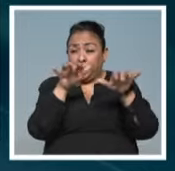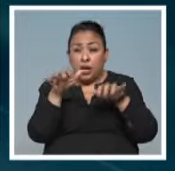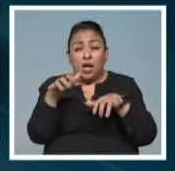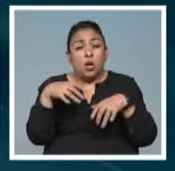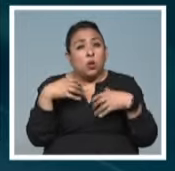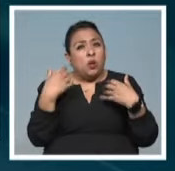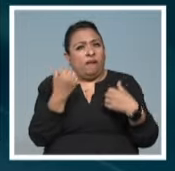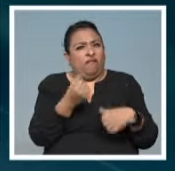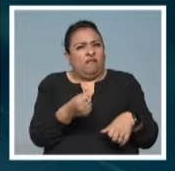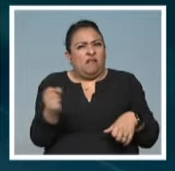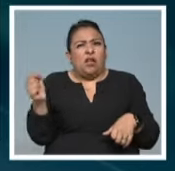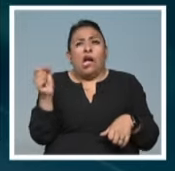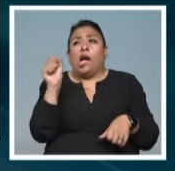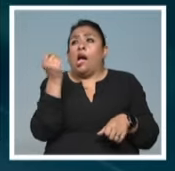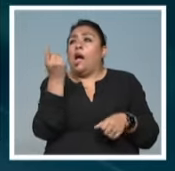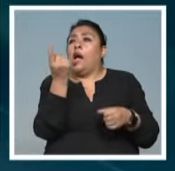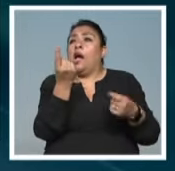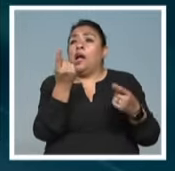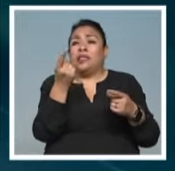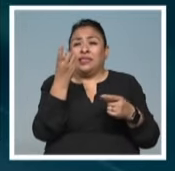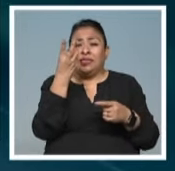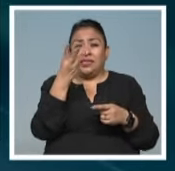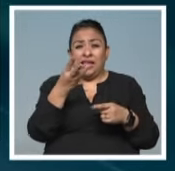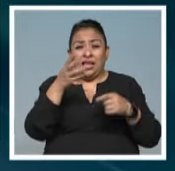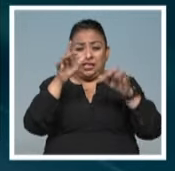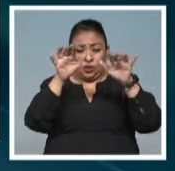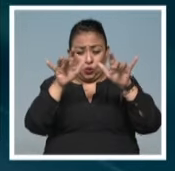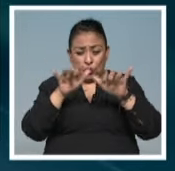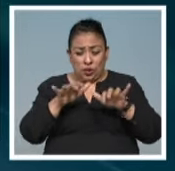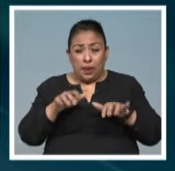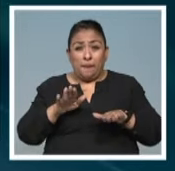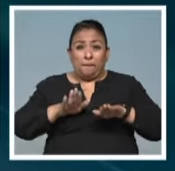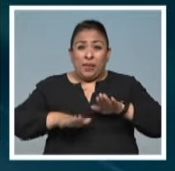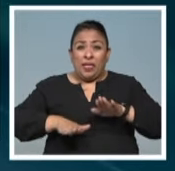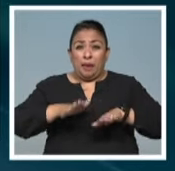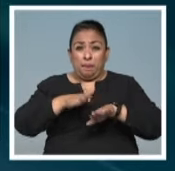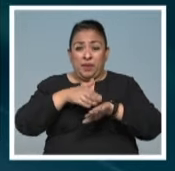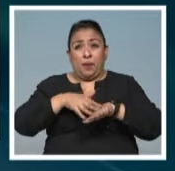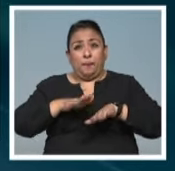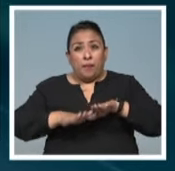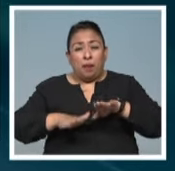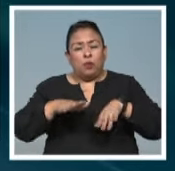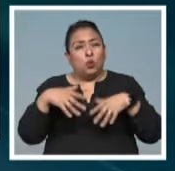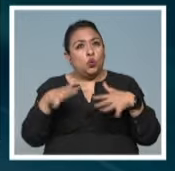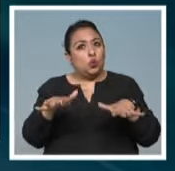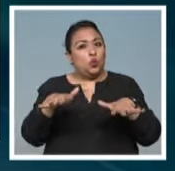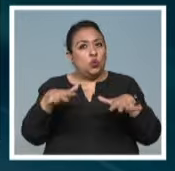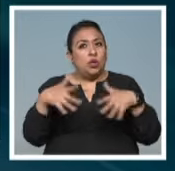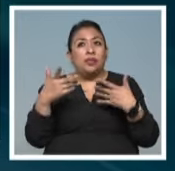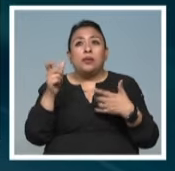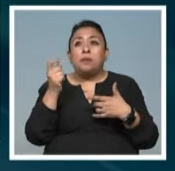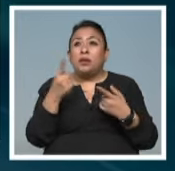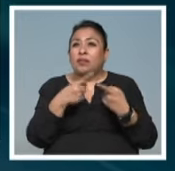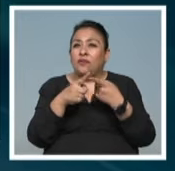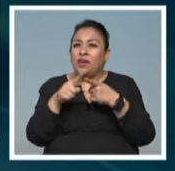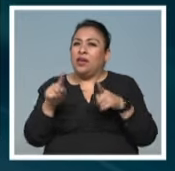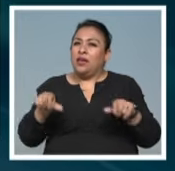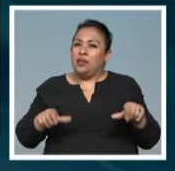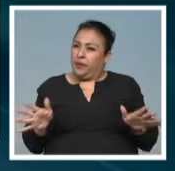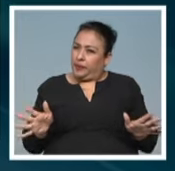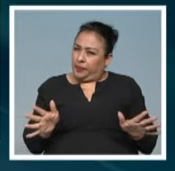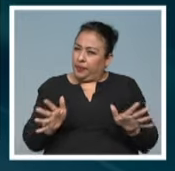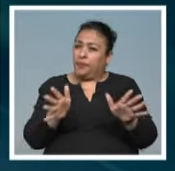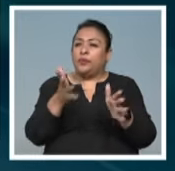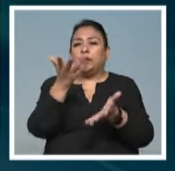como pocos con esos tres teclados y los pedales, era asombroso. impulsar también muchas actividades en torno a este